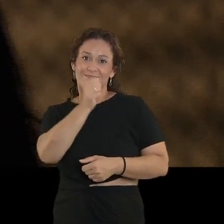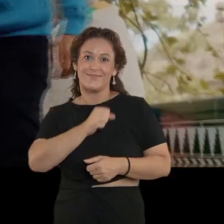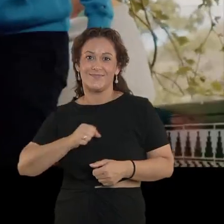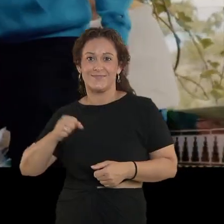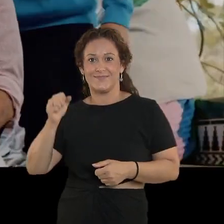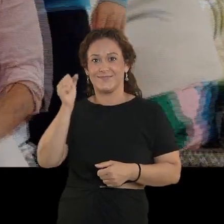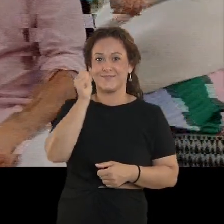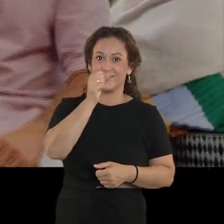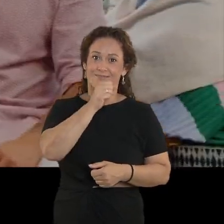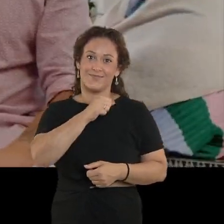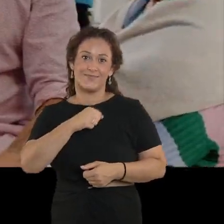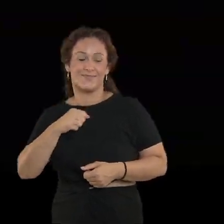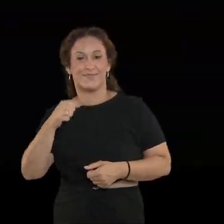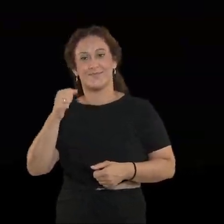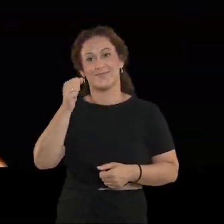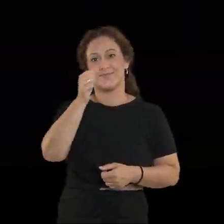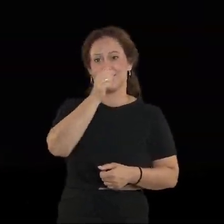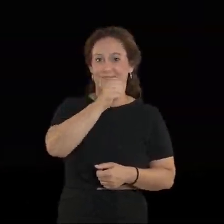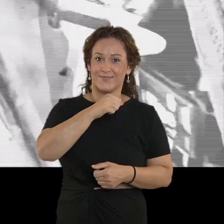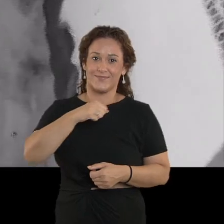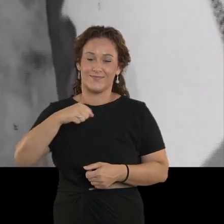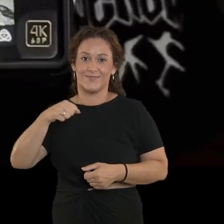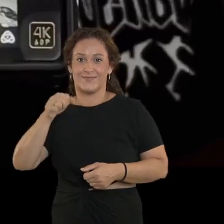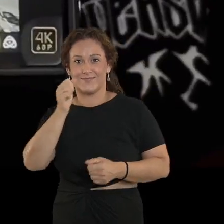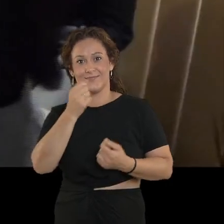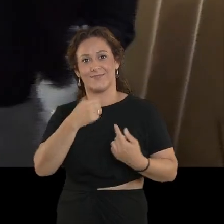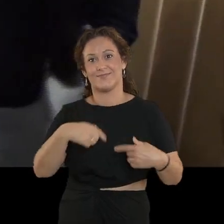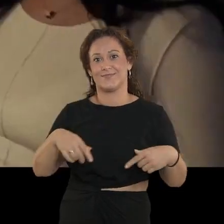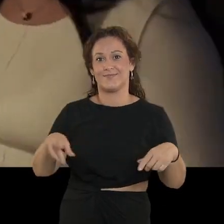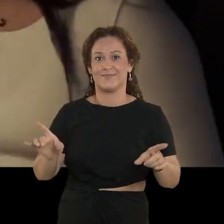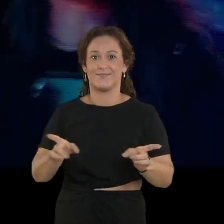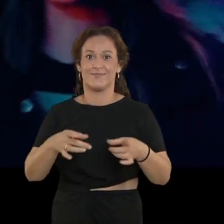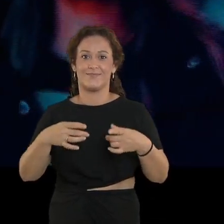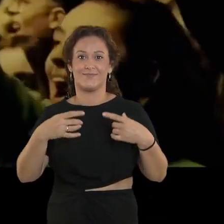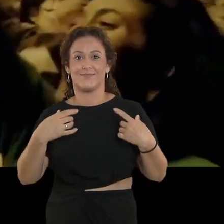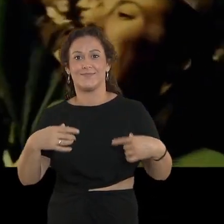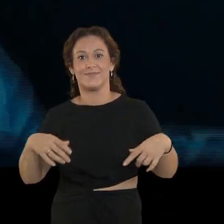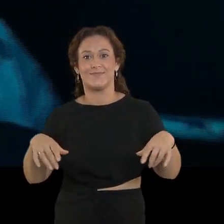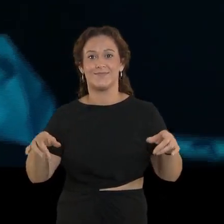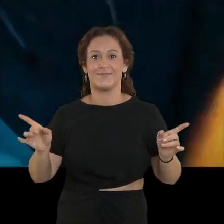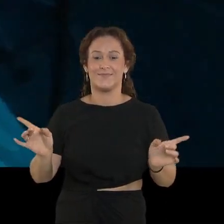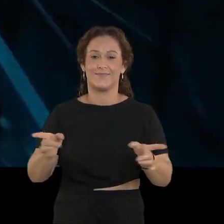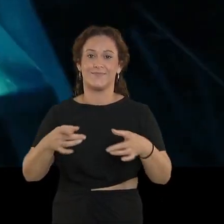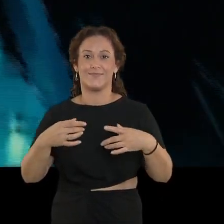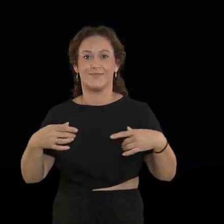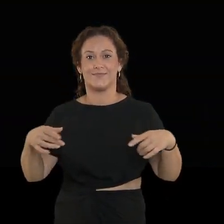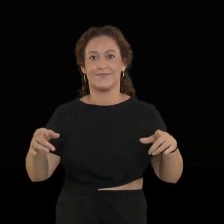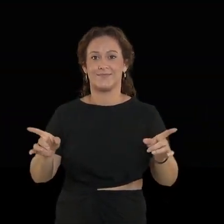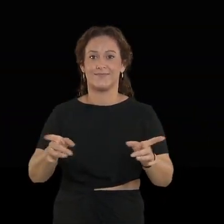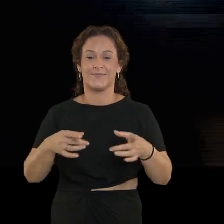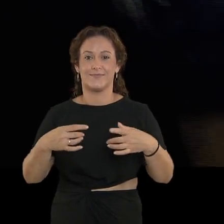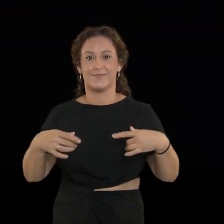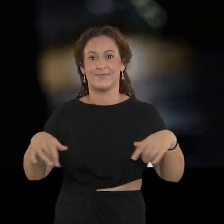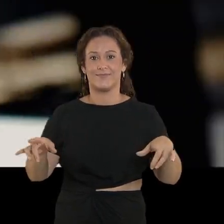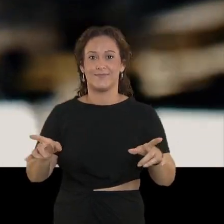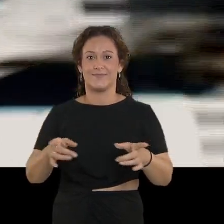te quise cantar y yo pude, la vida me acercó a ti y yo estuve. Ahora te